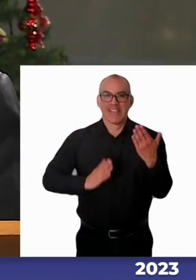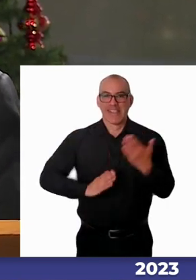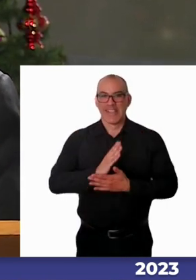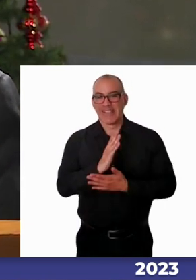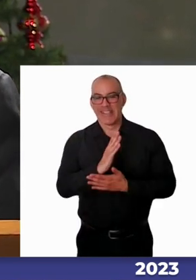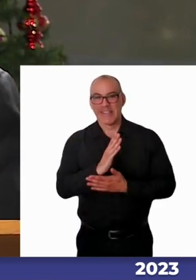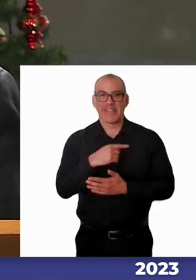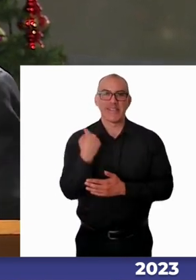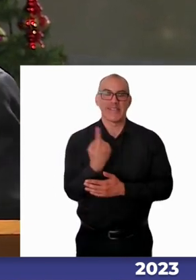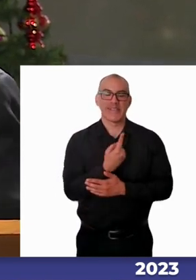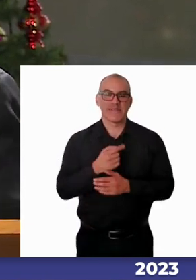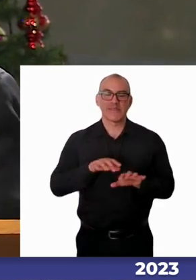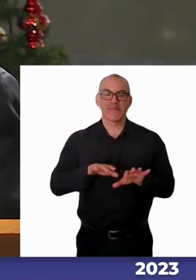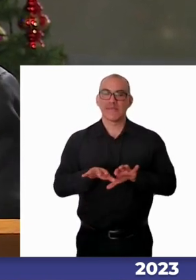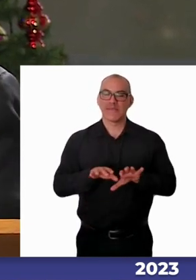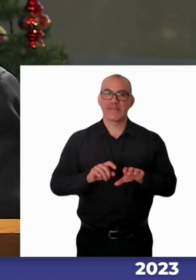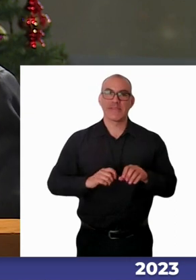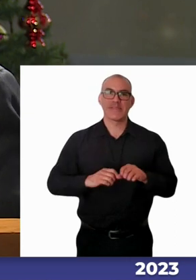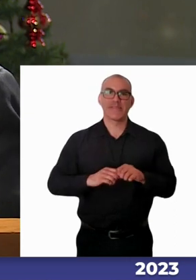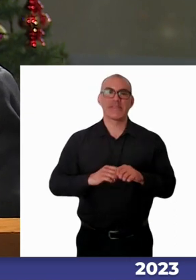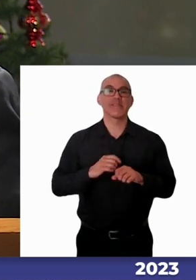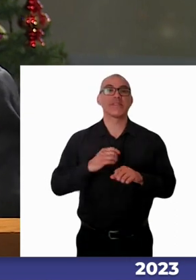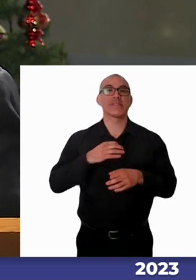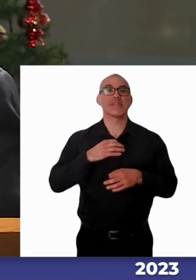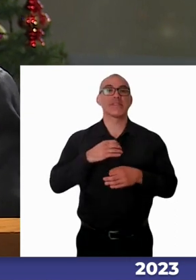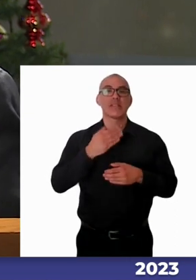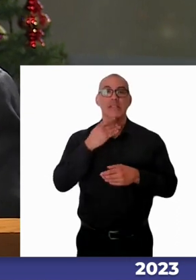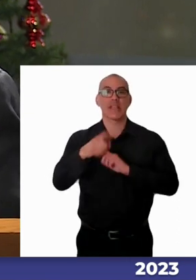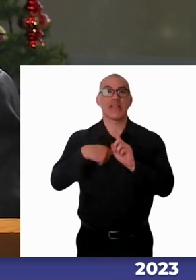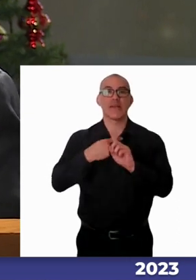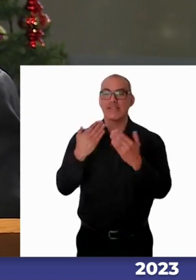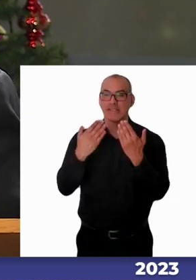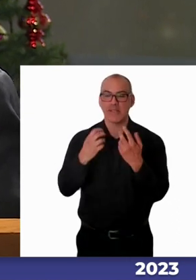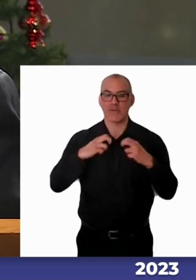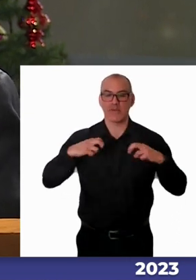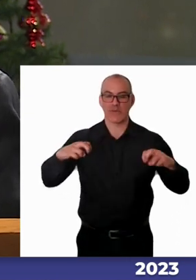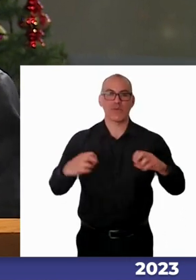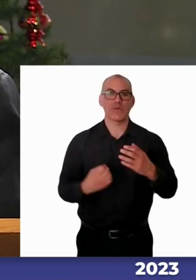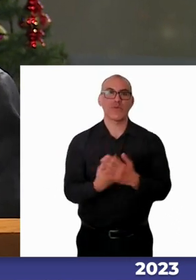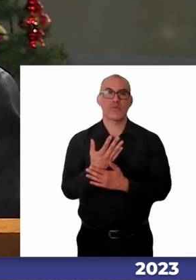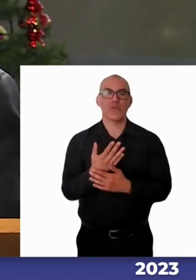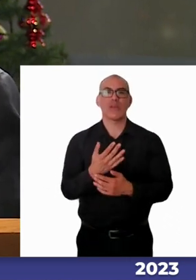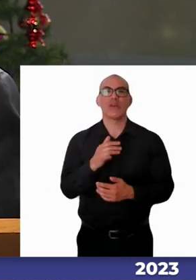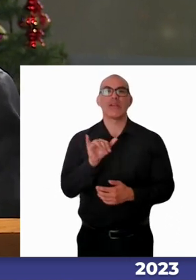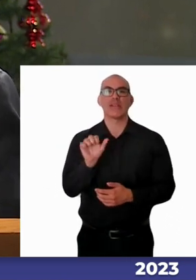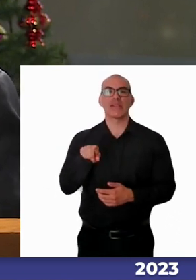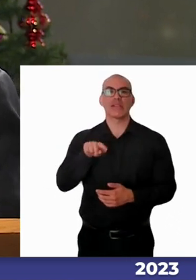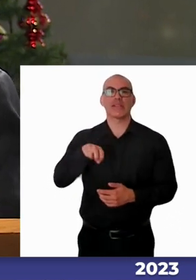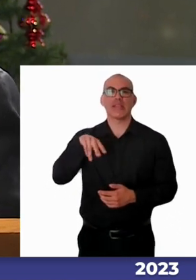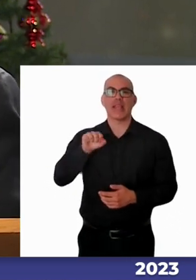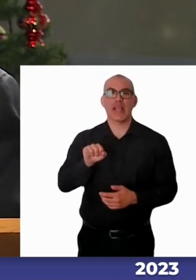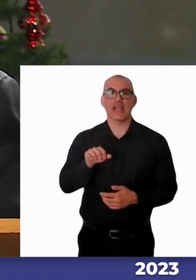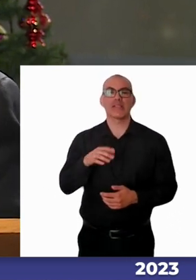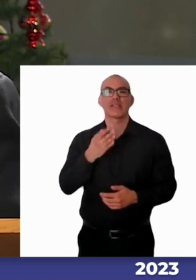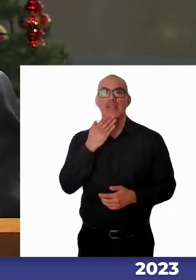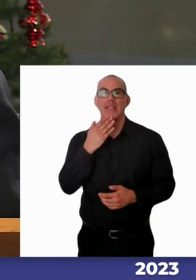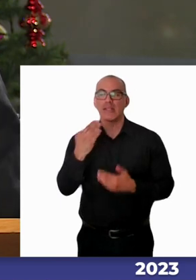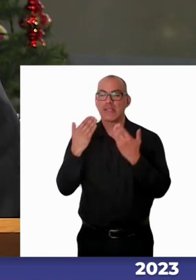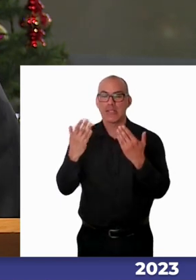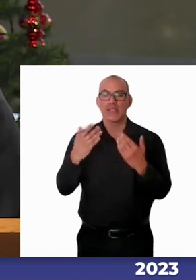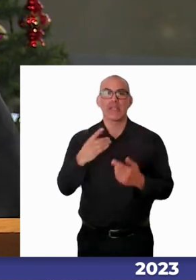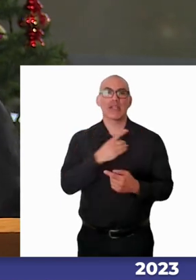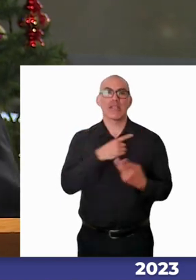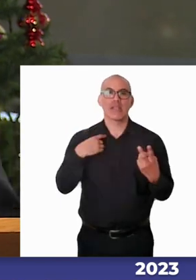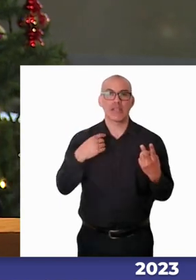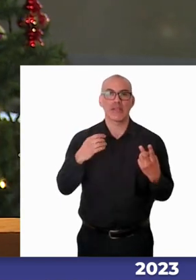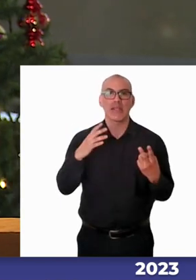actividad, pero vamos también a saludar a este nuevo panel que se ha integrado, a la senadora Yana Proboste, a la diputada Caterina del Real, a los demás integrantes